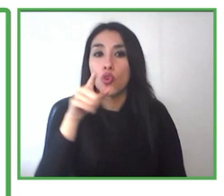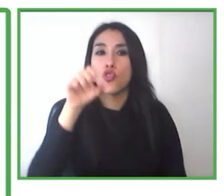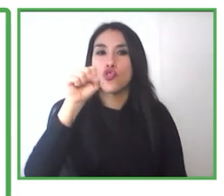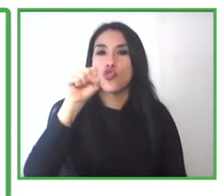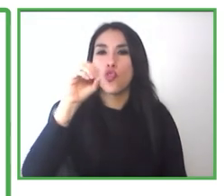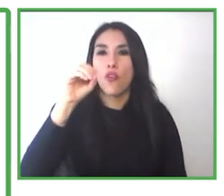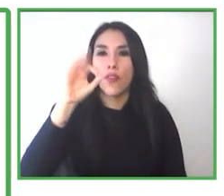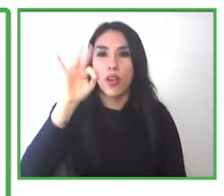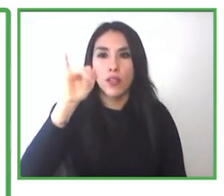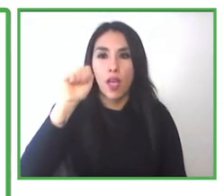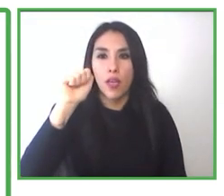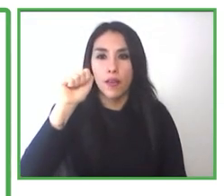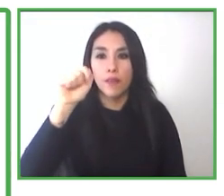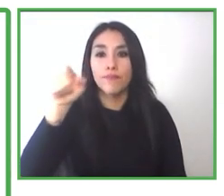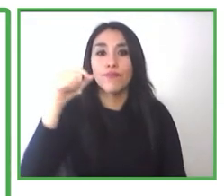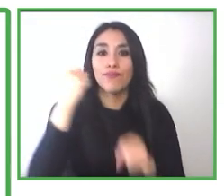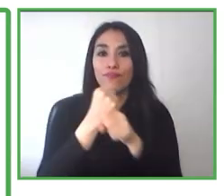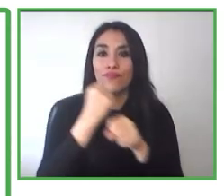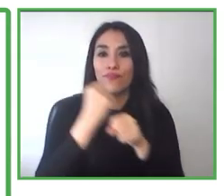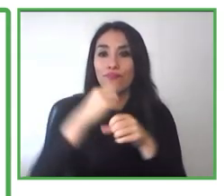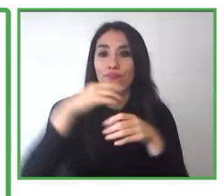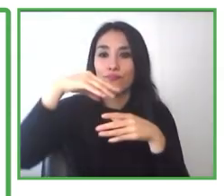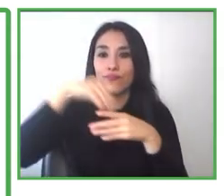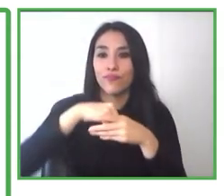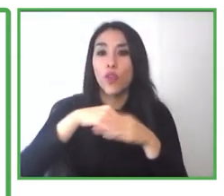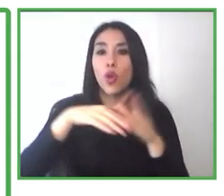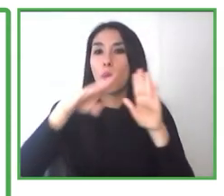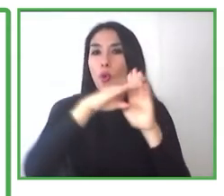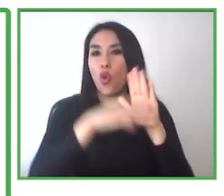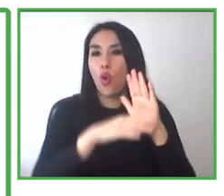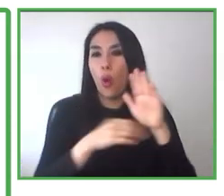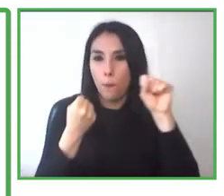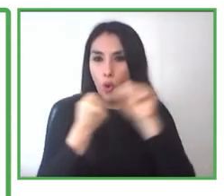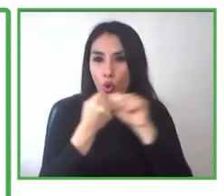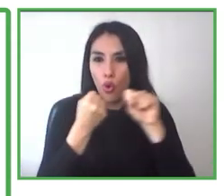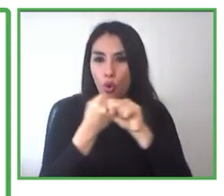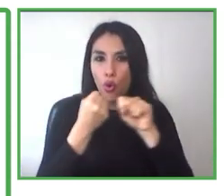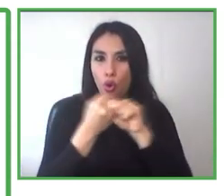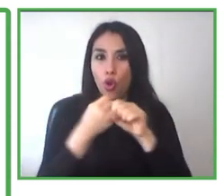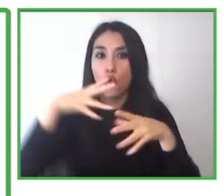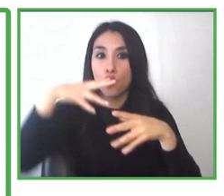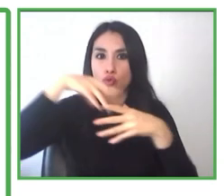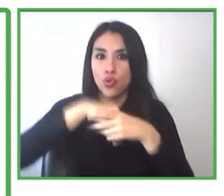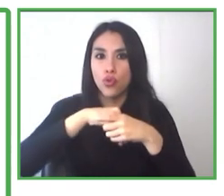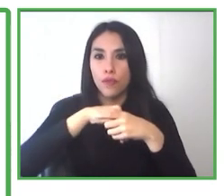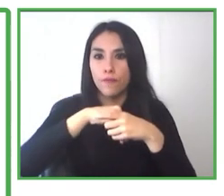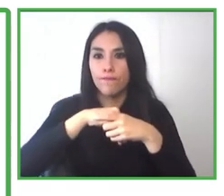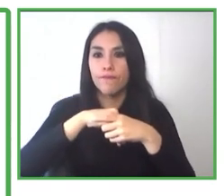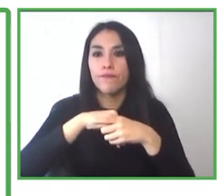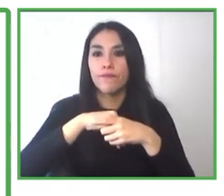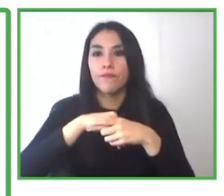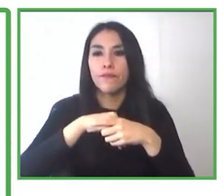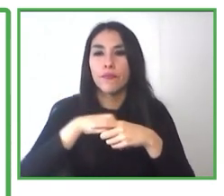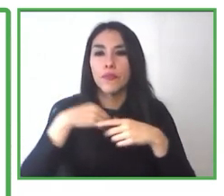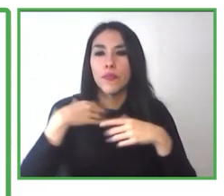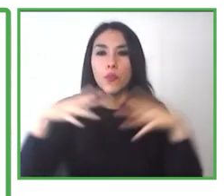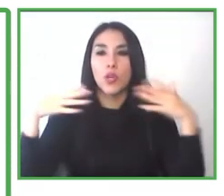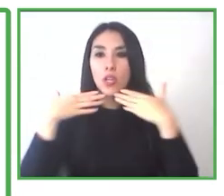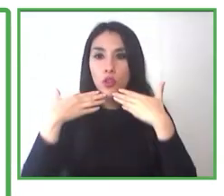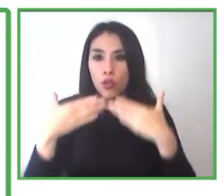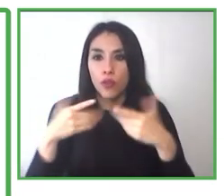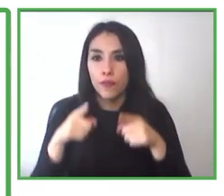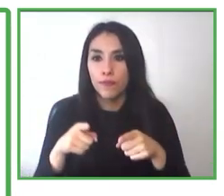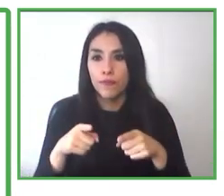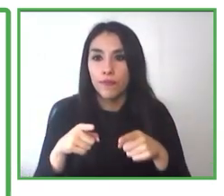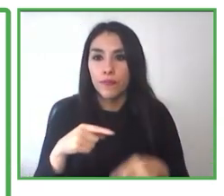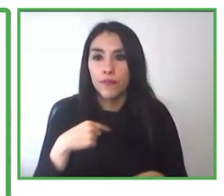farmacéutico, y ella nos da la gracia al apoyo que ha recibido desde el programa de inclusión, ahora